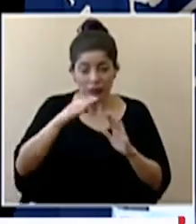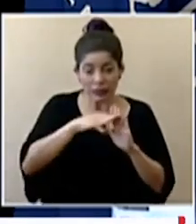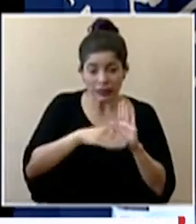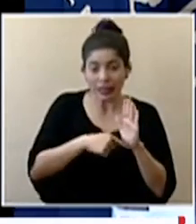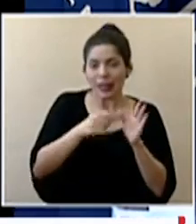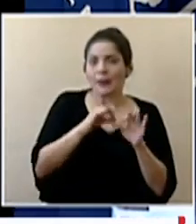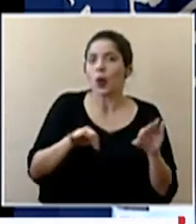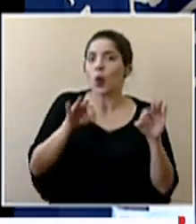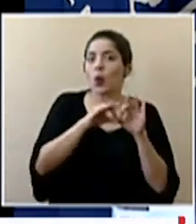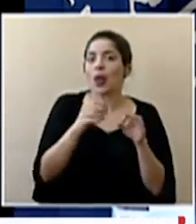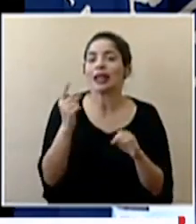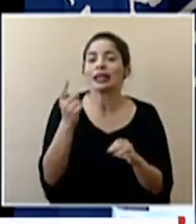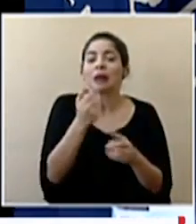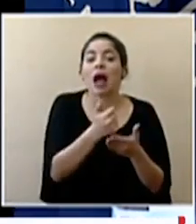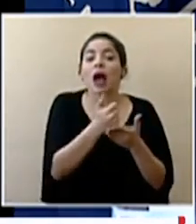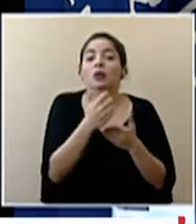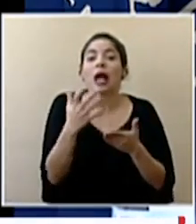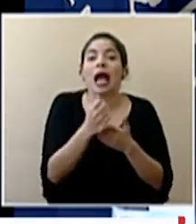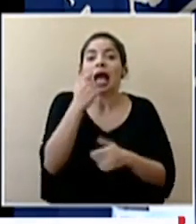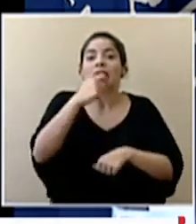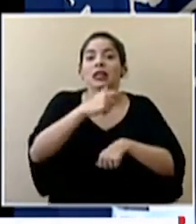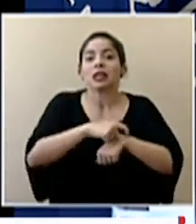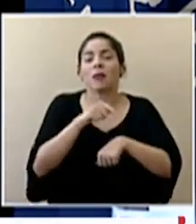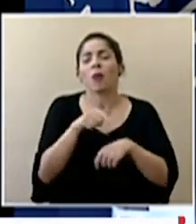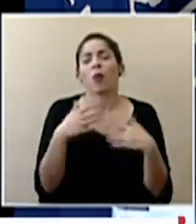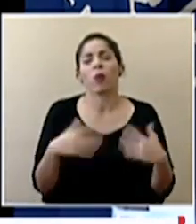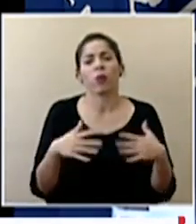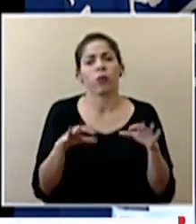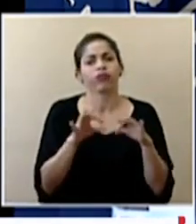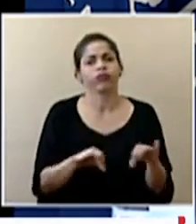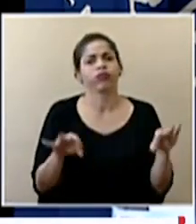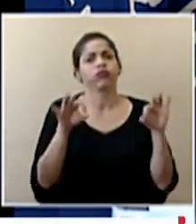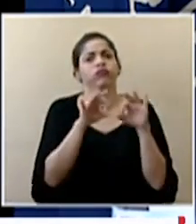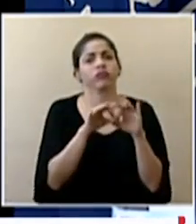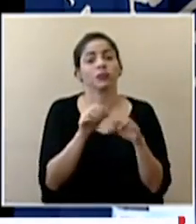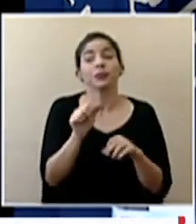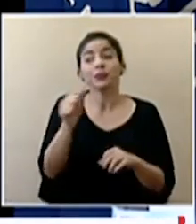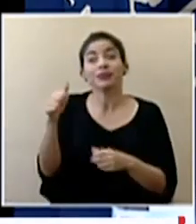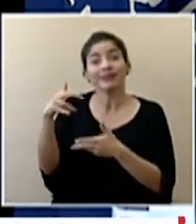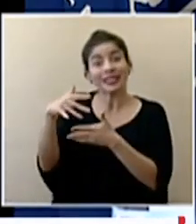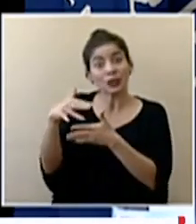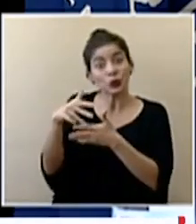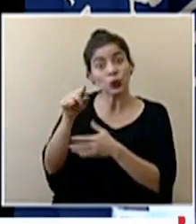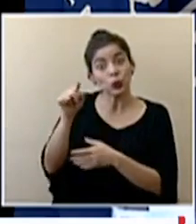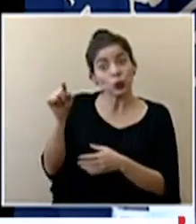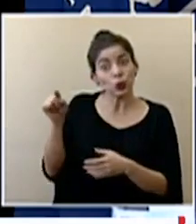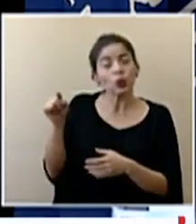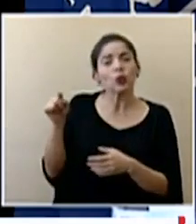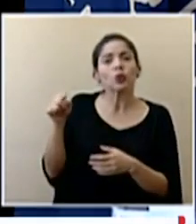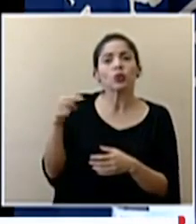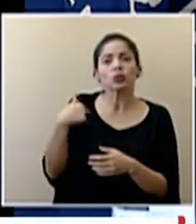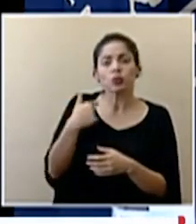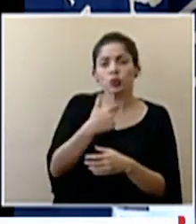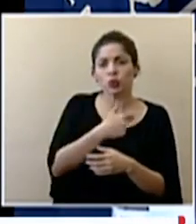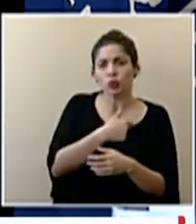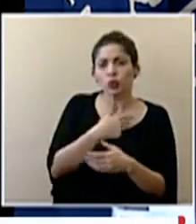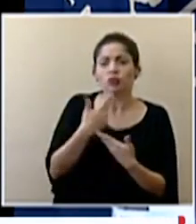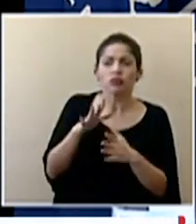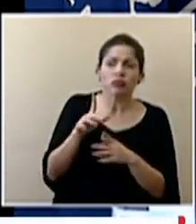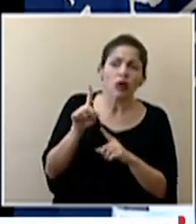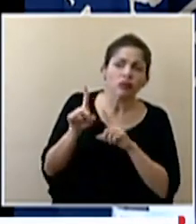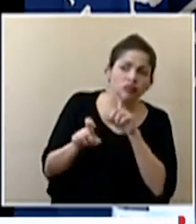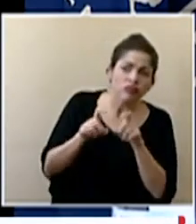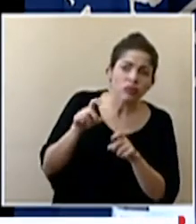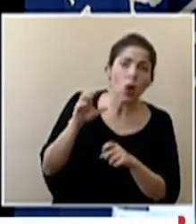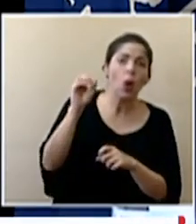importante ese ganarnos tiempo. Hay unos estudios en los cuales hemos sido consultados